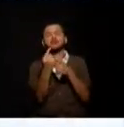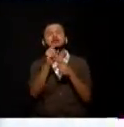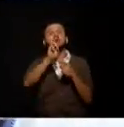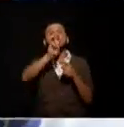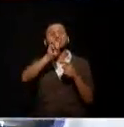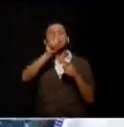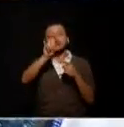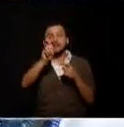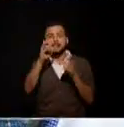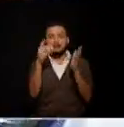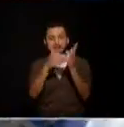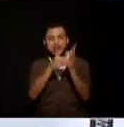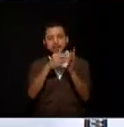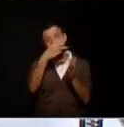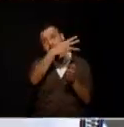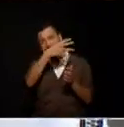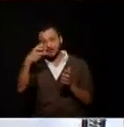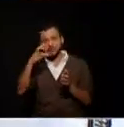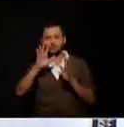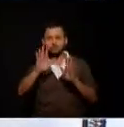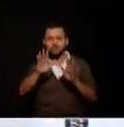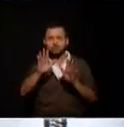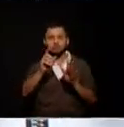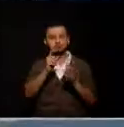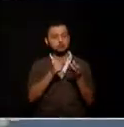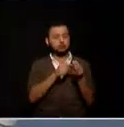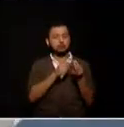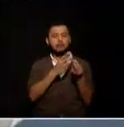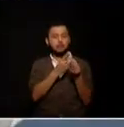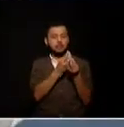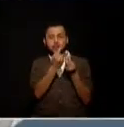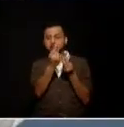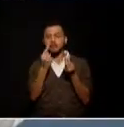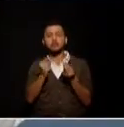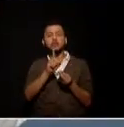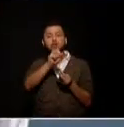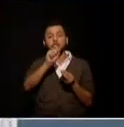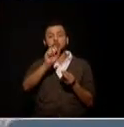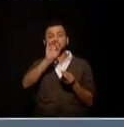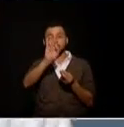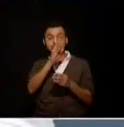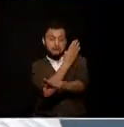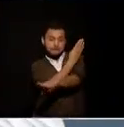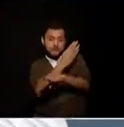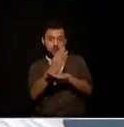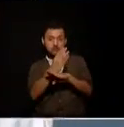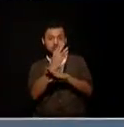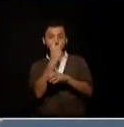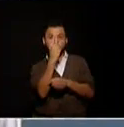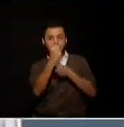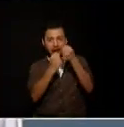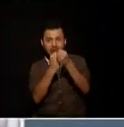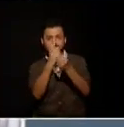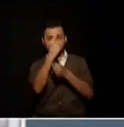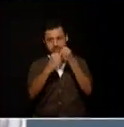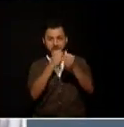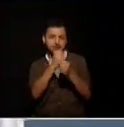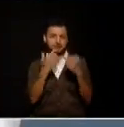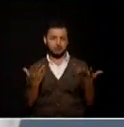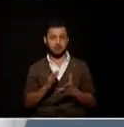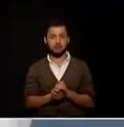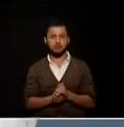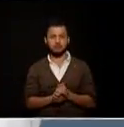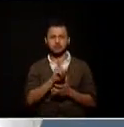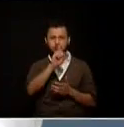327 pesos eso significa que le ingresa 1.3 billones de pesos al año pero además de pagar ese 1.3